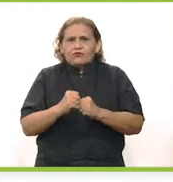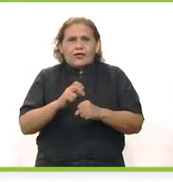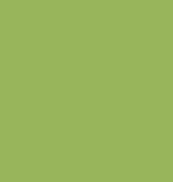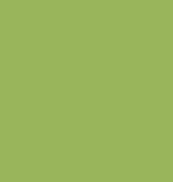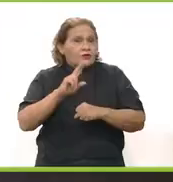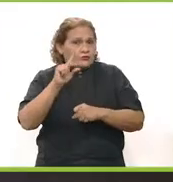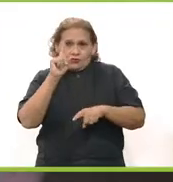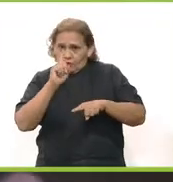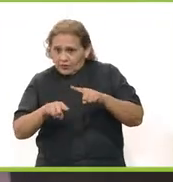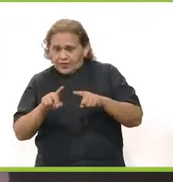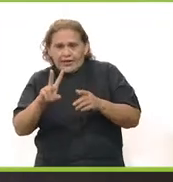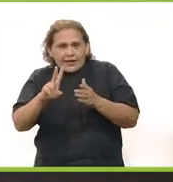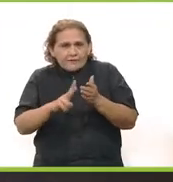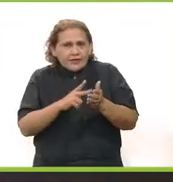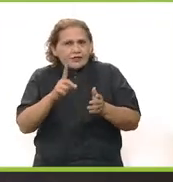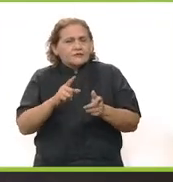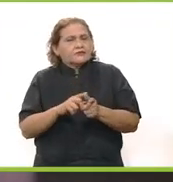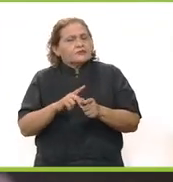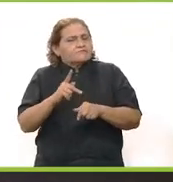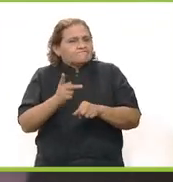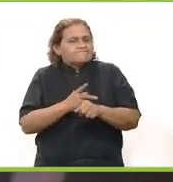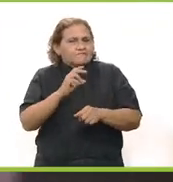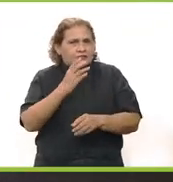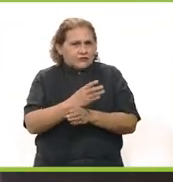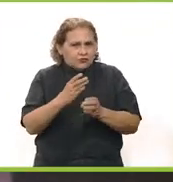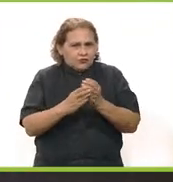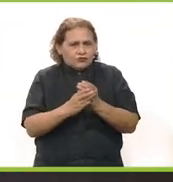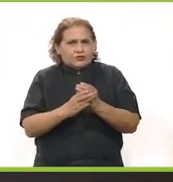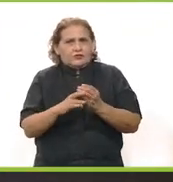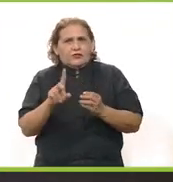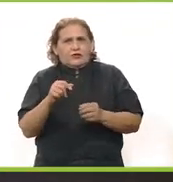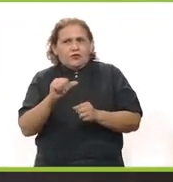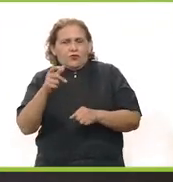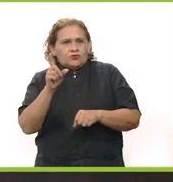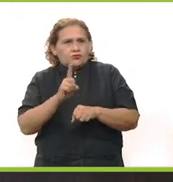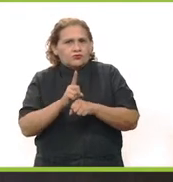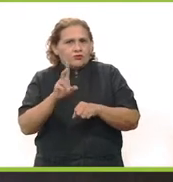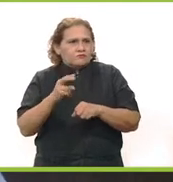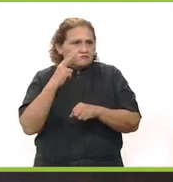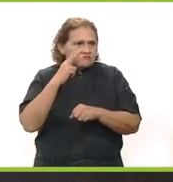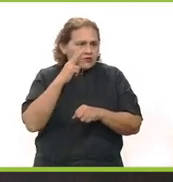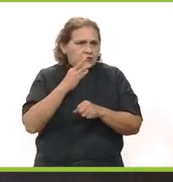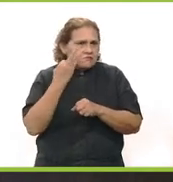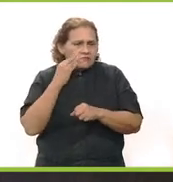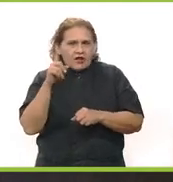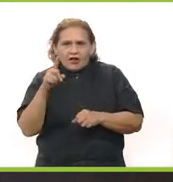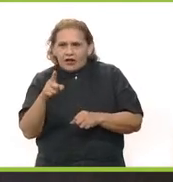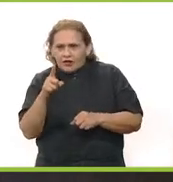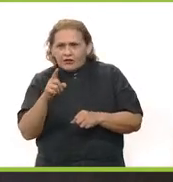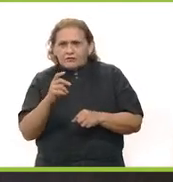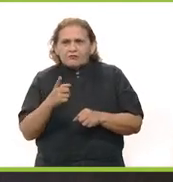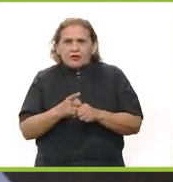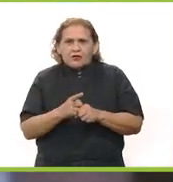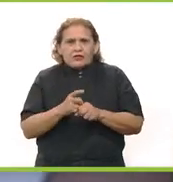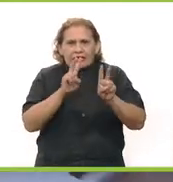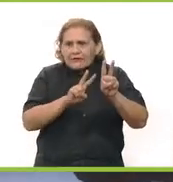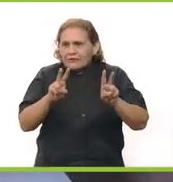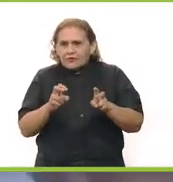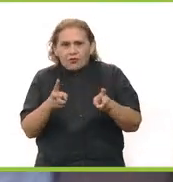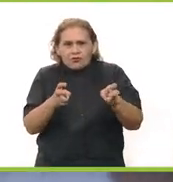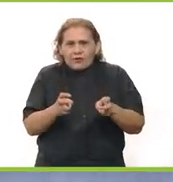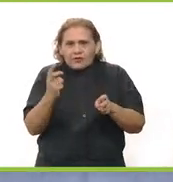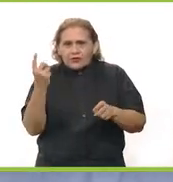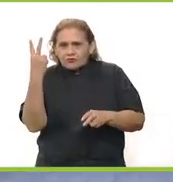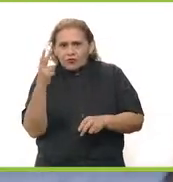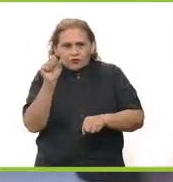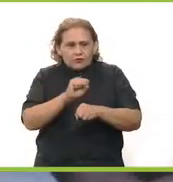más seguro del país. Esto no quita que a veces en en Yucatán sigan pasando cosas, De repente el otro día lo subimos a redes y alguien dice, oye, pero pues en casa de